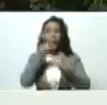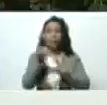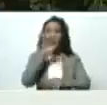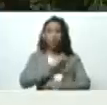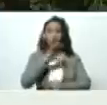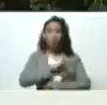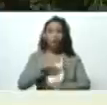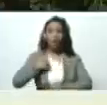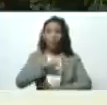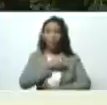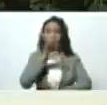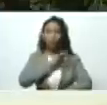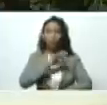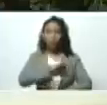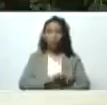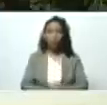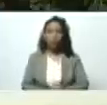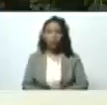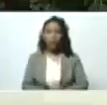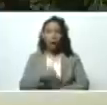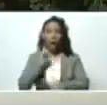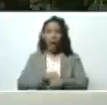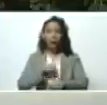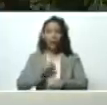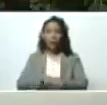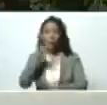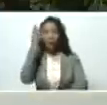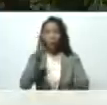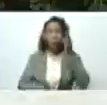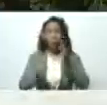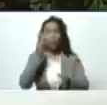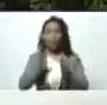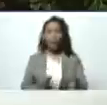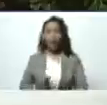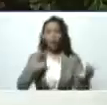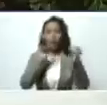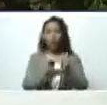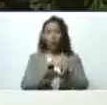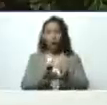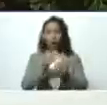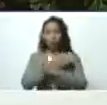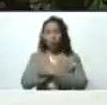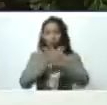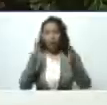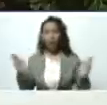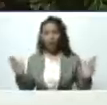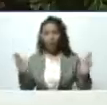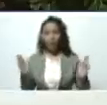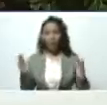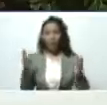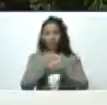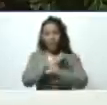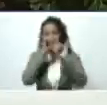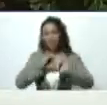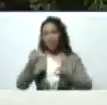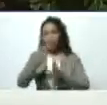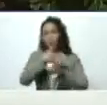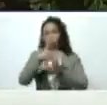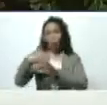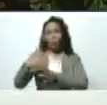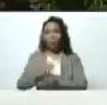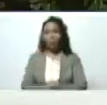nuestro socialismo el tiempo de la justicia de la igualdad de la solidaridad de la felicidad compartida